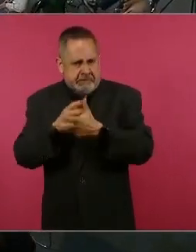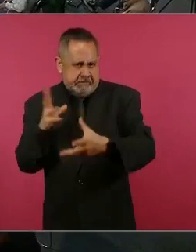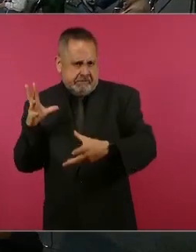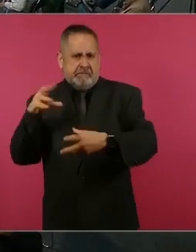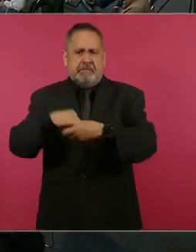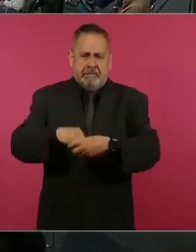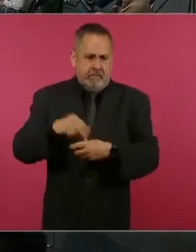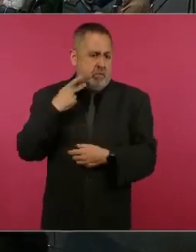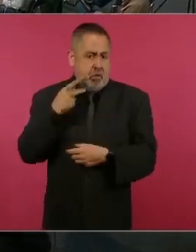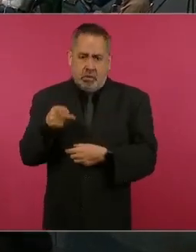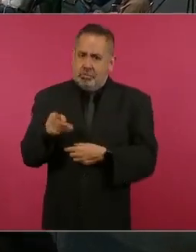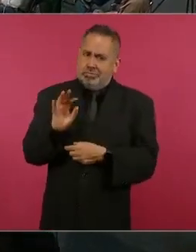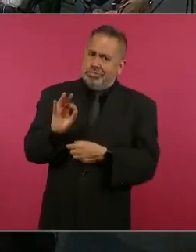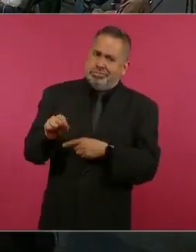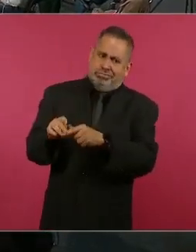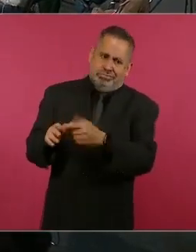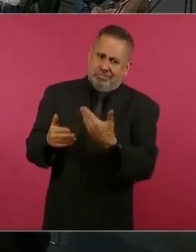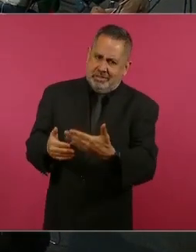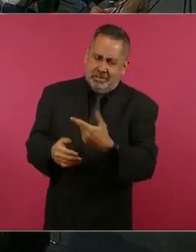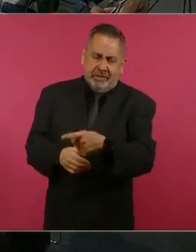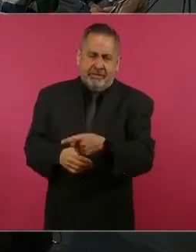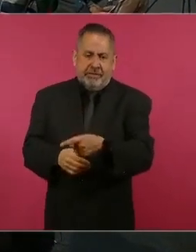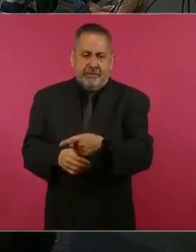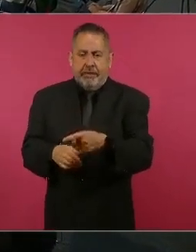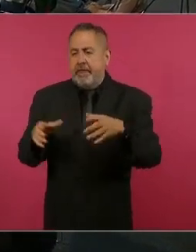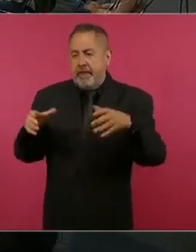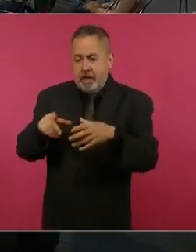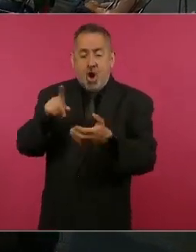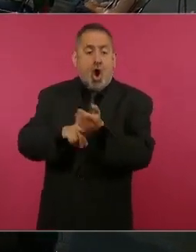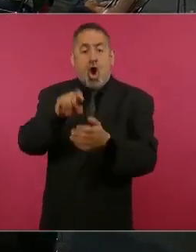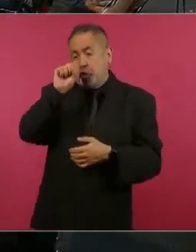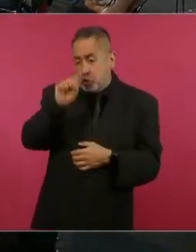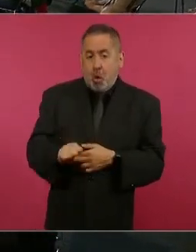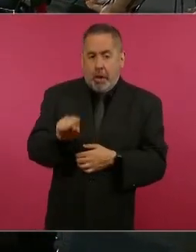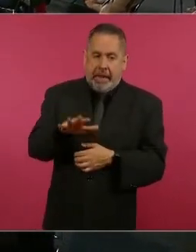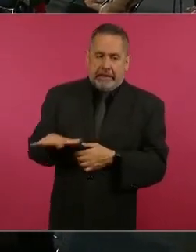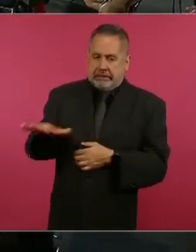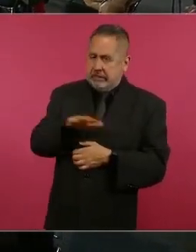política, tiene que ver con el sureste.